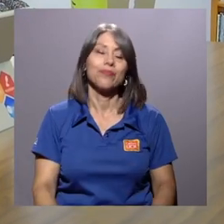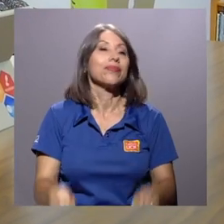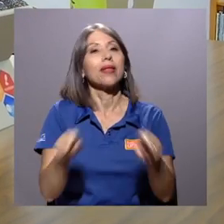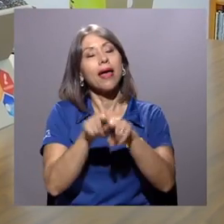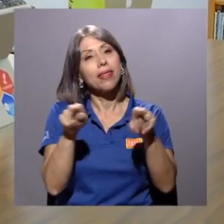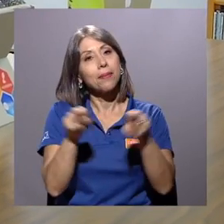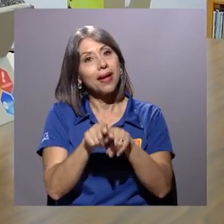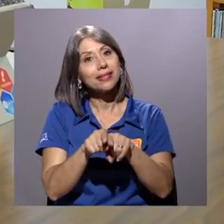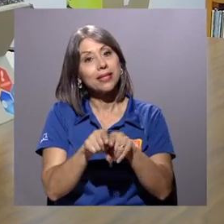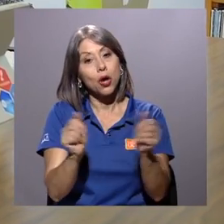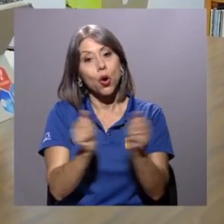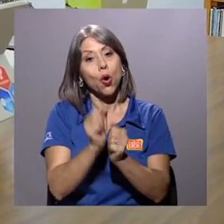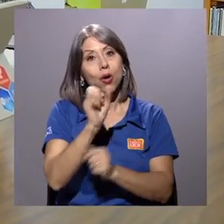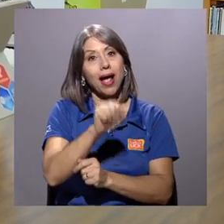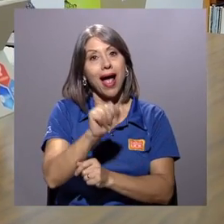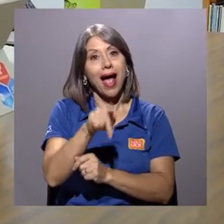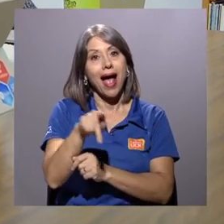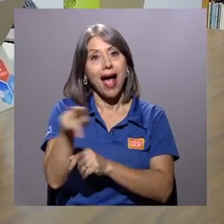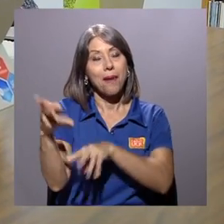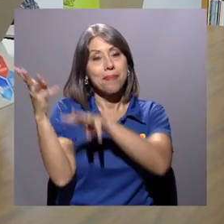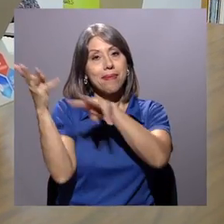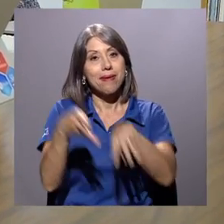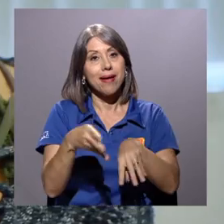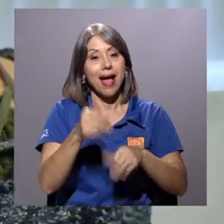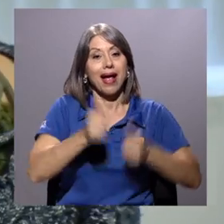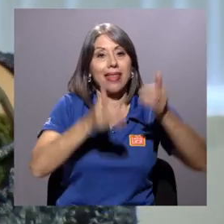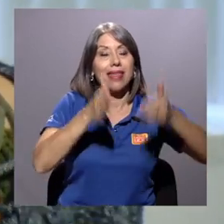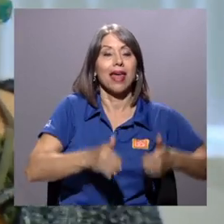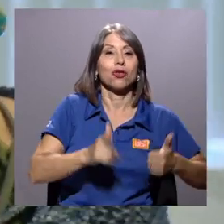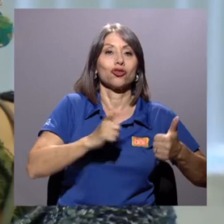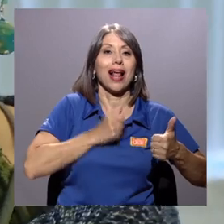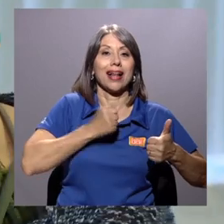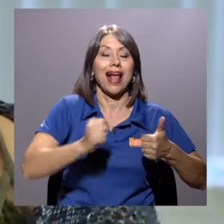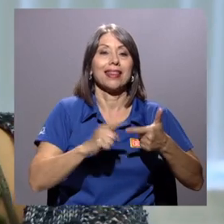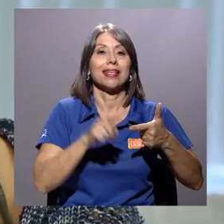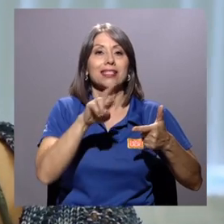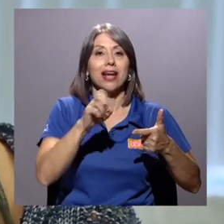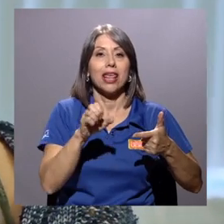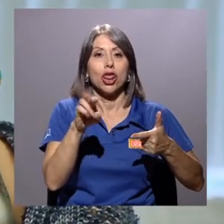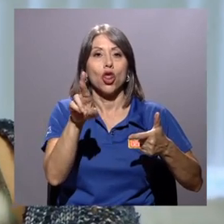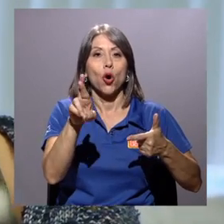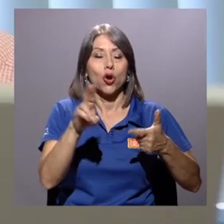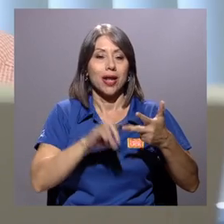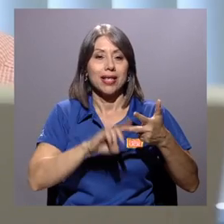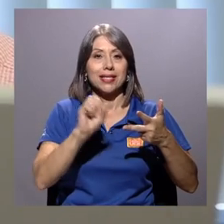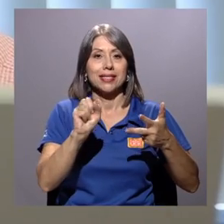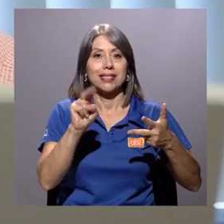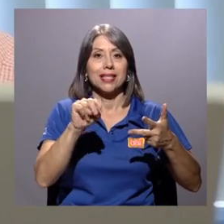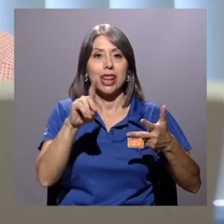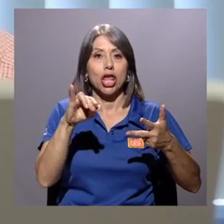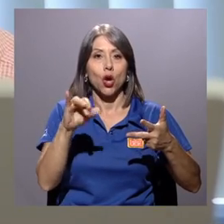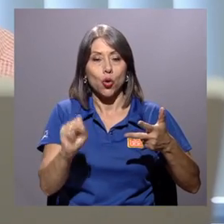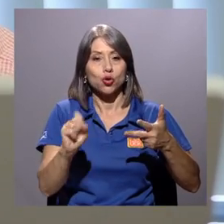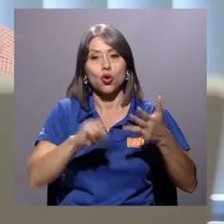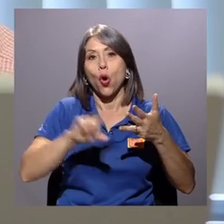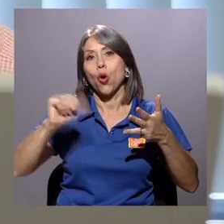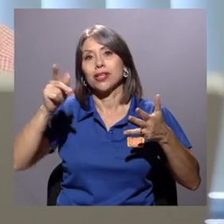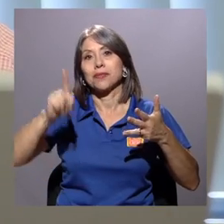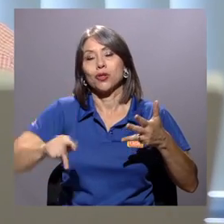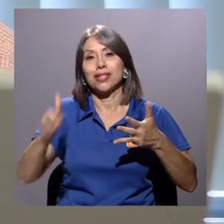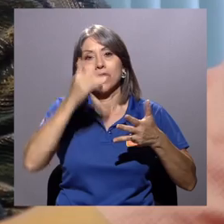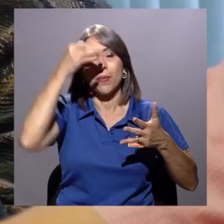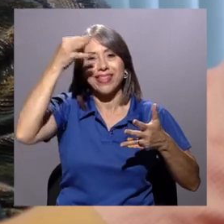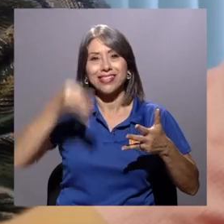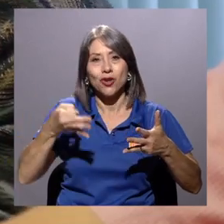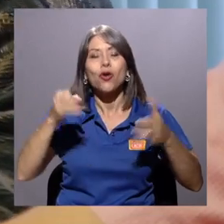Además, con esta aplicación los candidatos alcaldes, regidores, síndicos y otros tomadores de decisión pueden